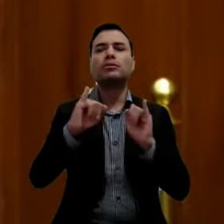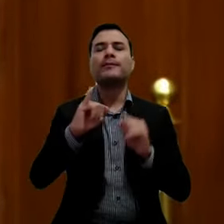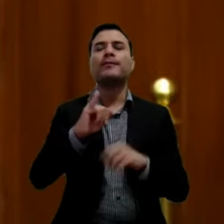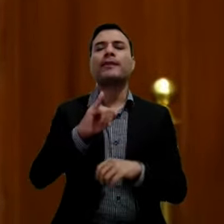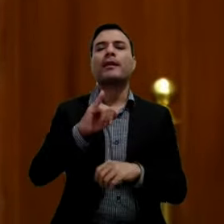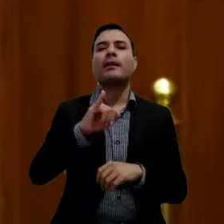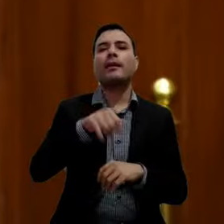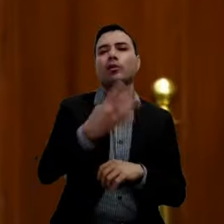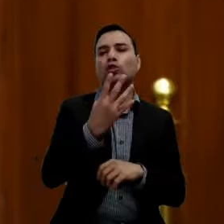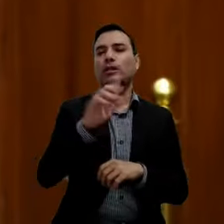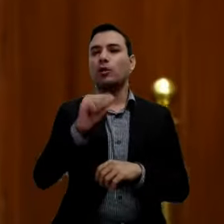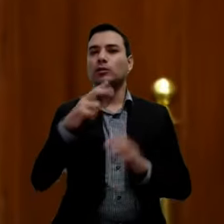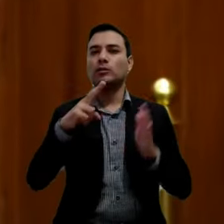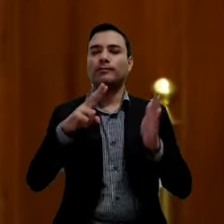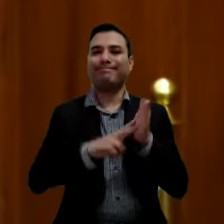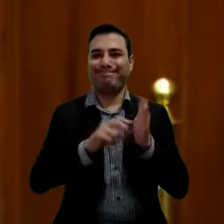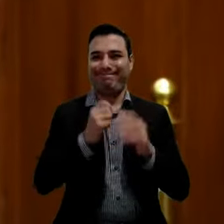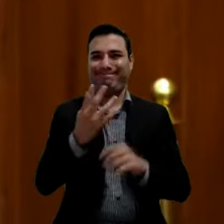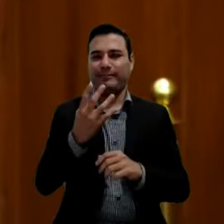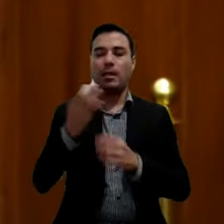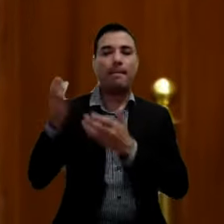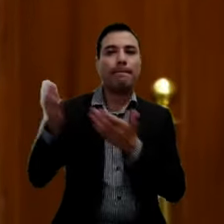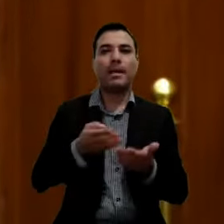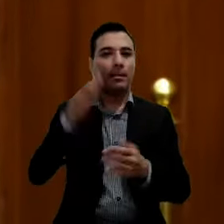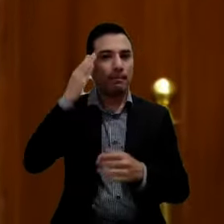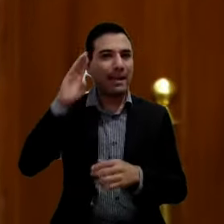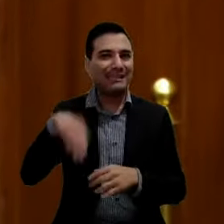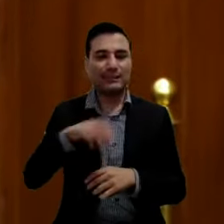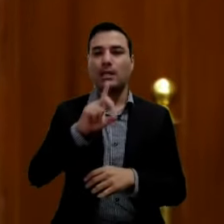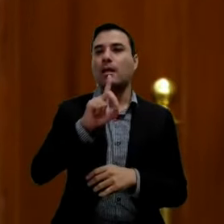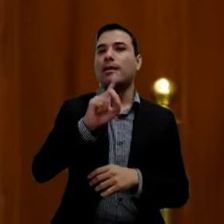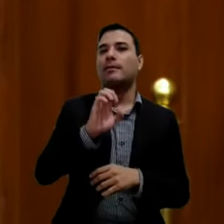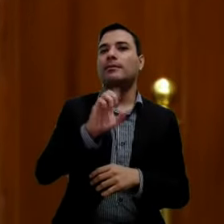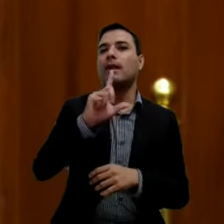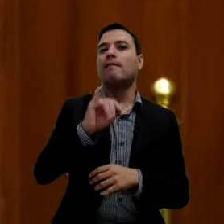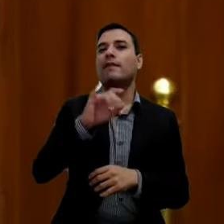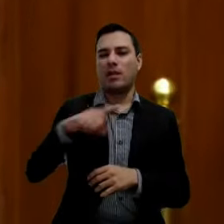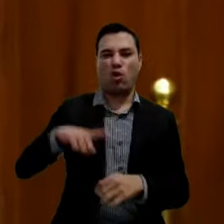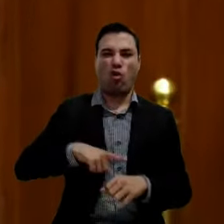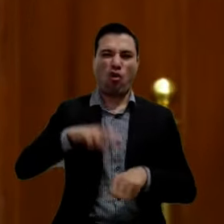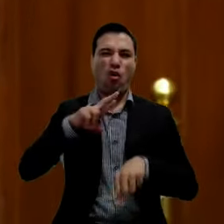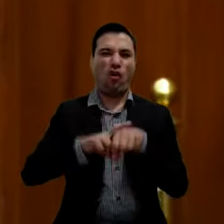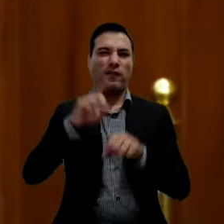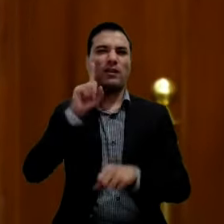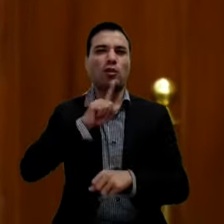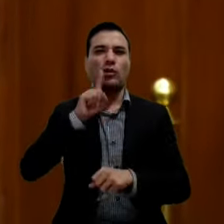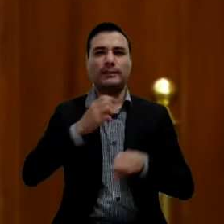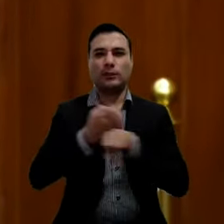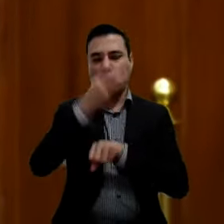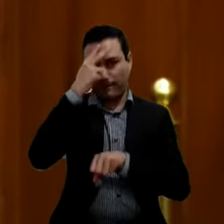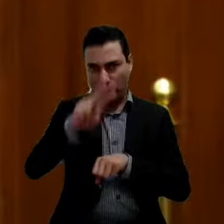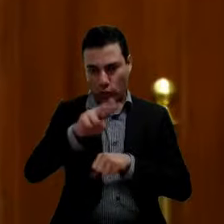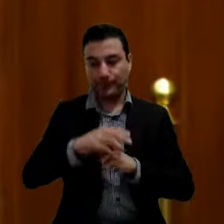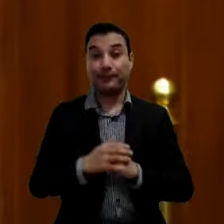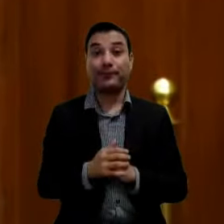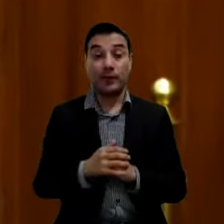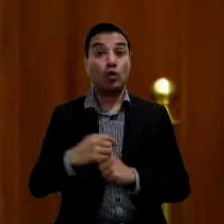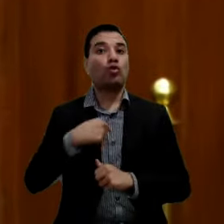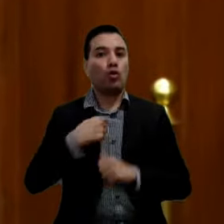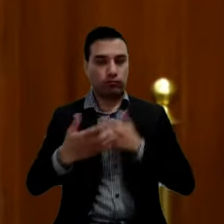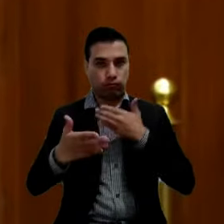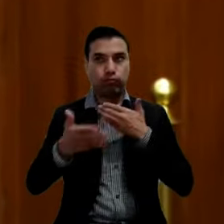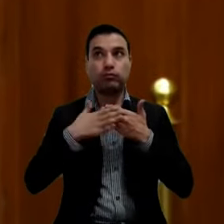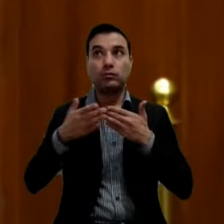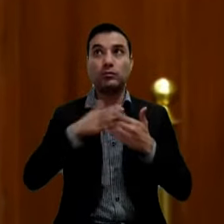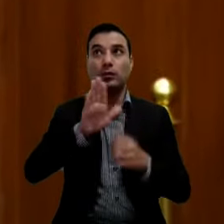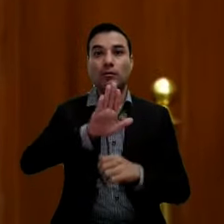año en curso con la visita de la maestra Delfina Gómez Álvarez, gobernadora del Estado de México, realizaré un viaje a